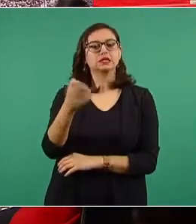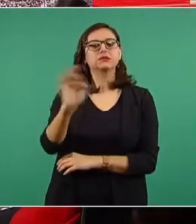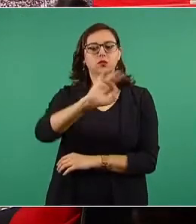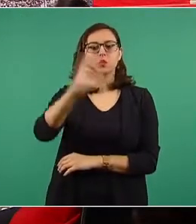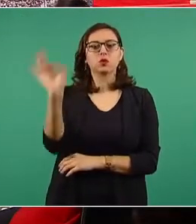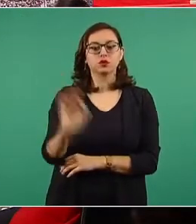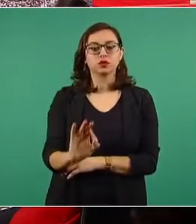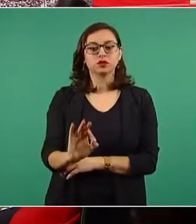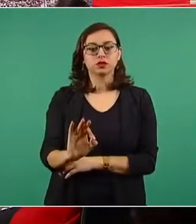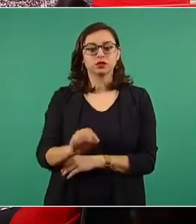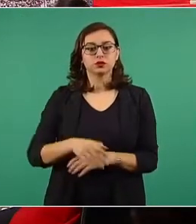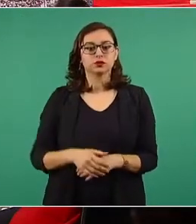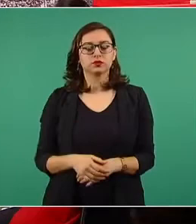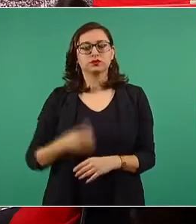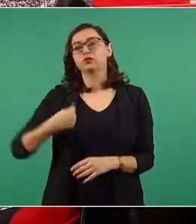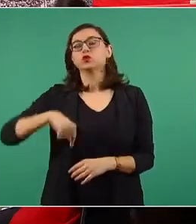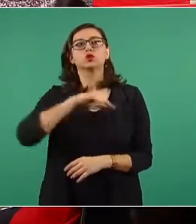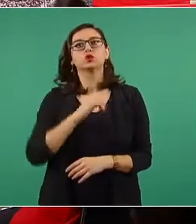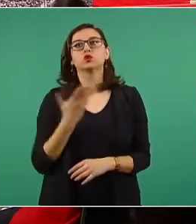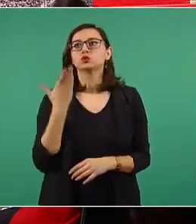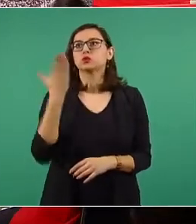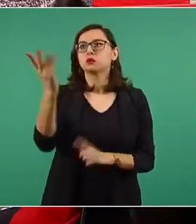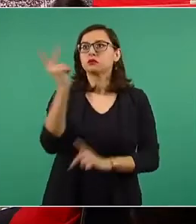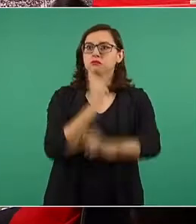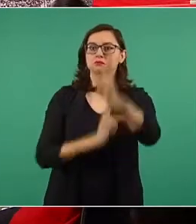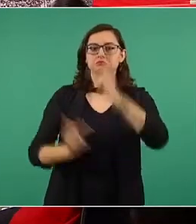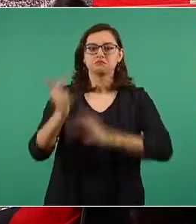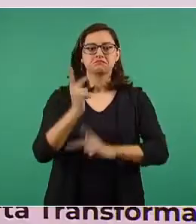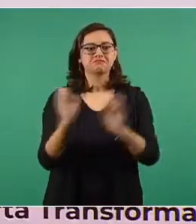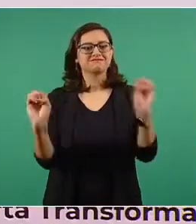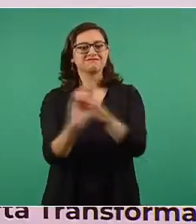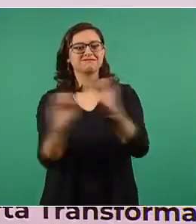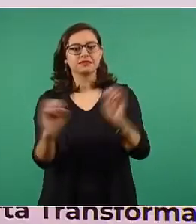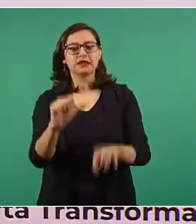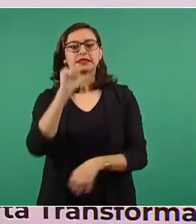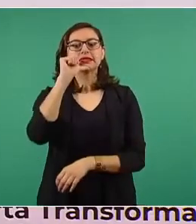No hemos contratado deuda pública adicional.